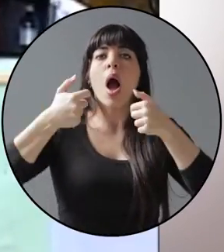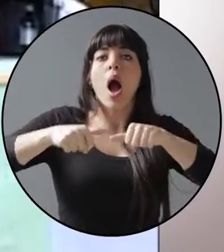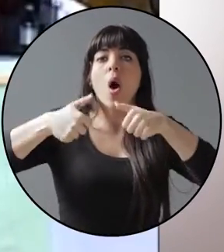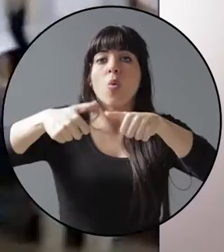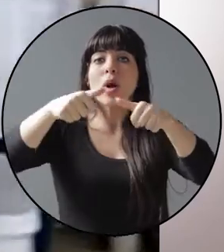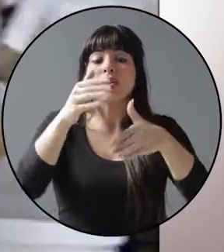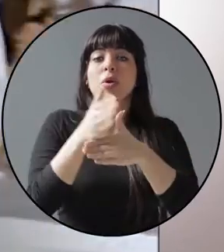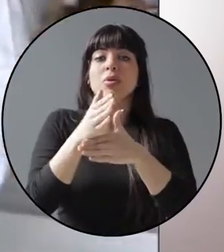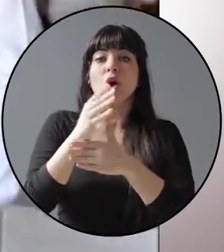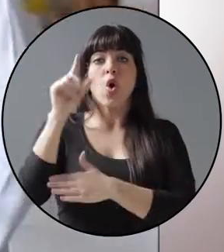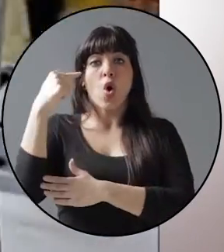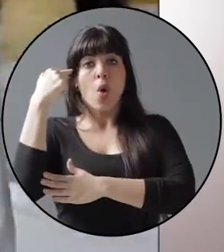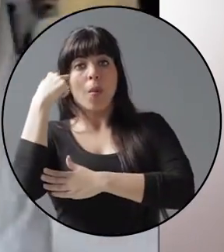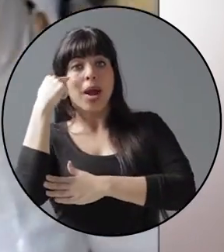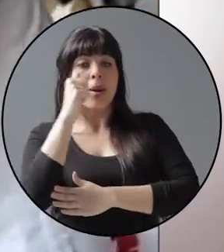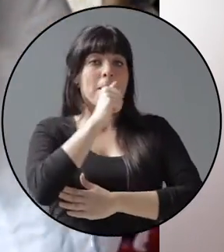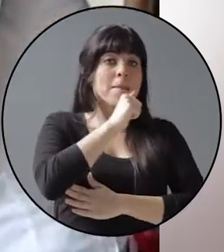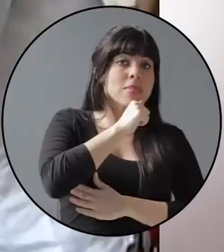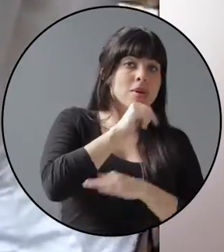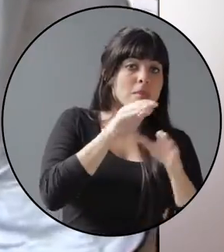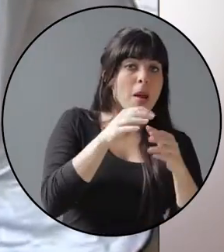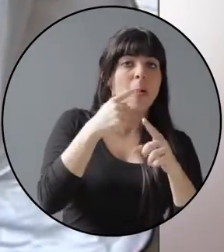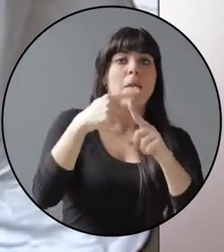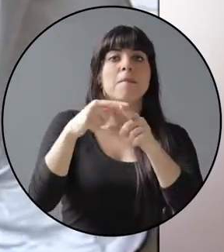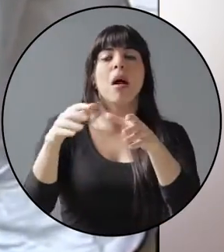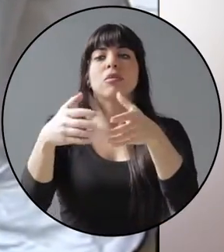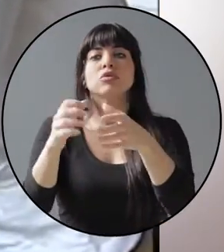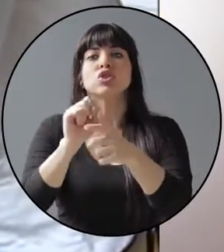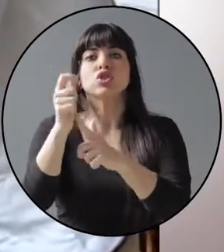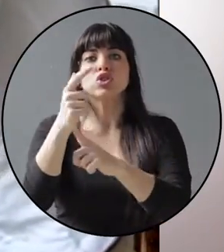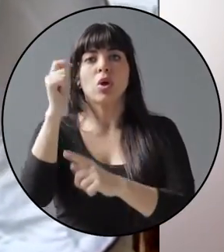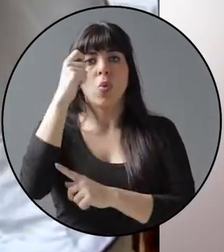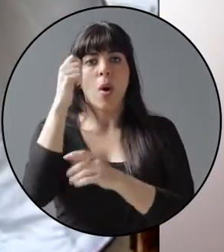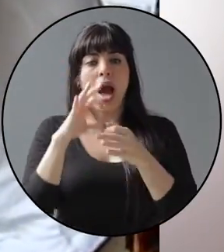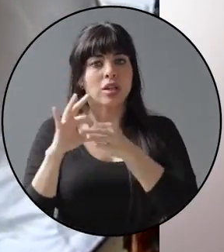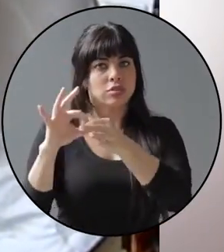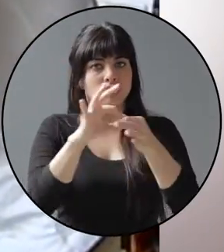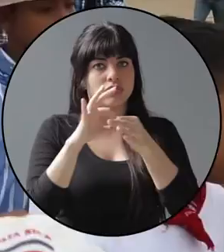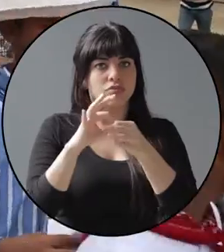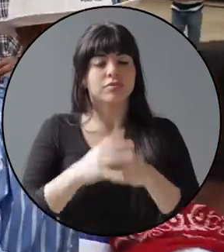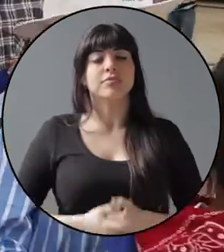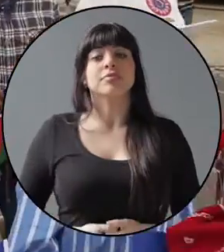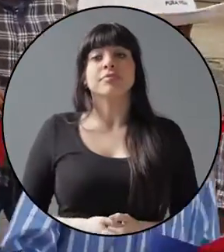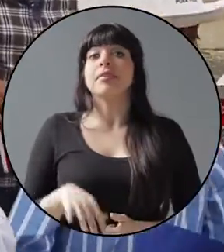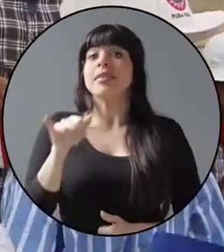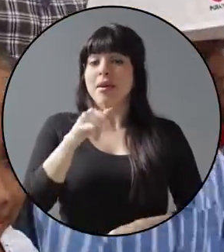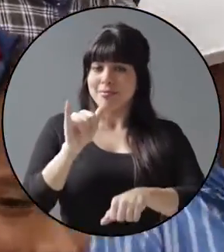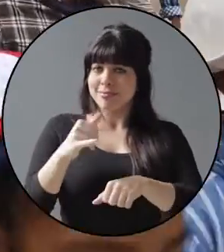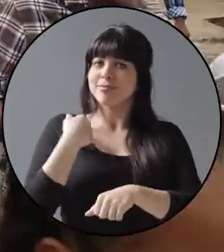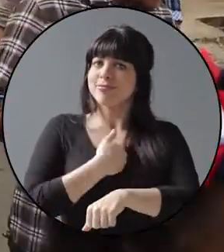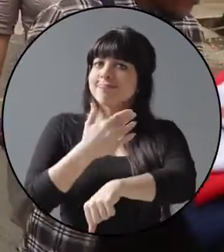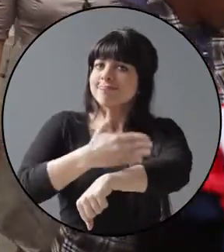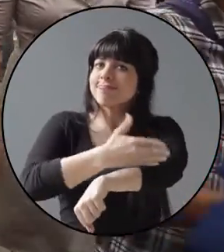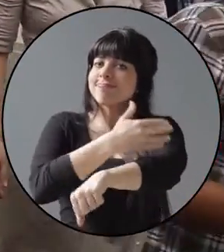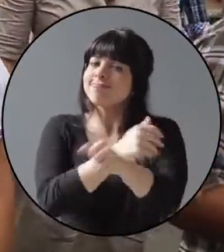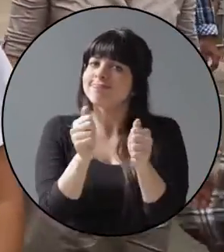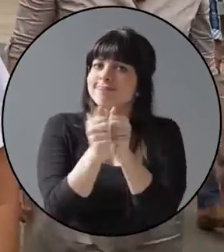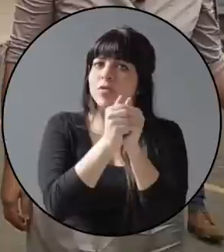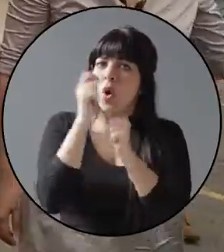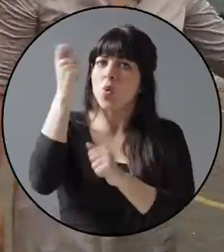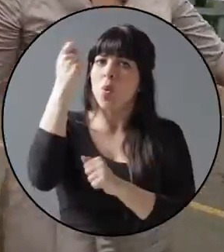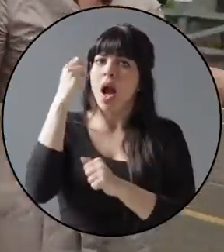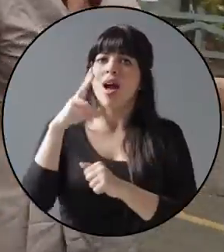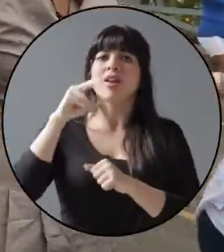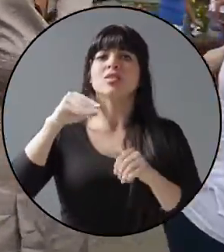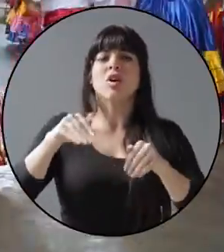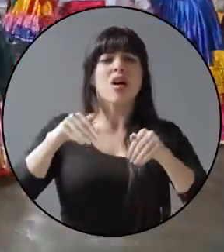se generen entre gobierno, sector privado y movimientos sociales de Guanacaste. Así avanzamos con Guanacaste, sin